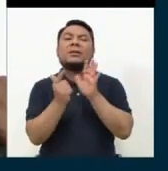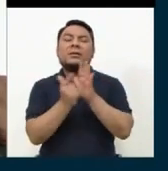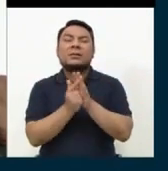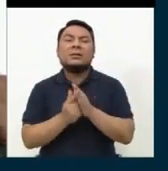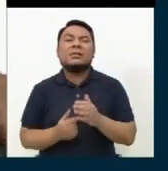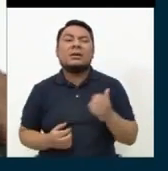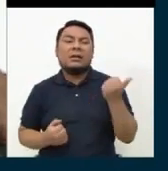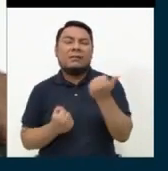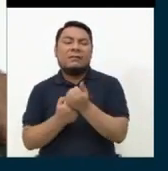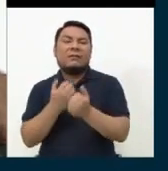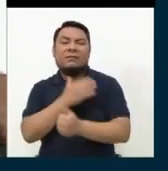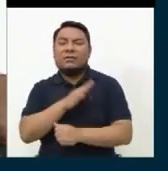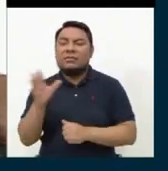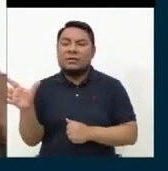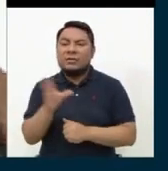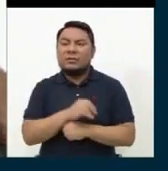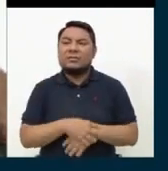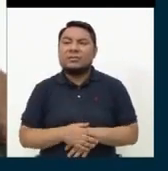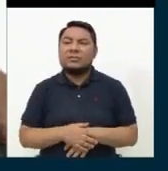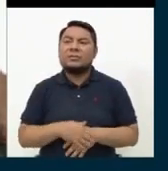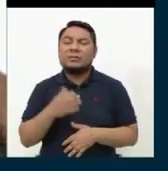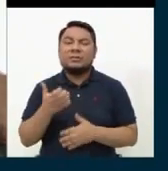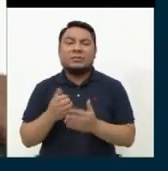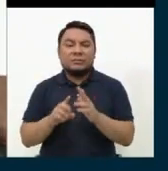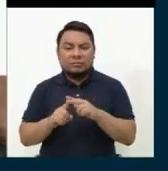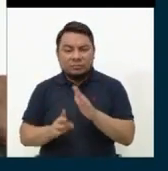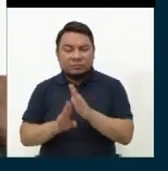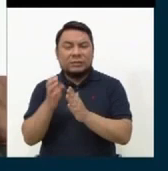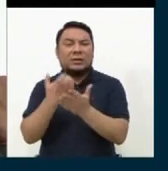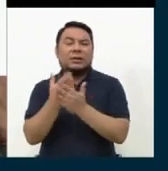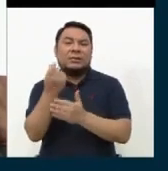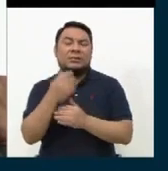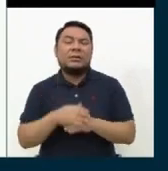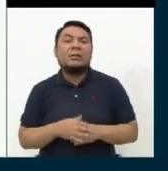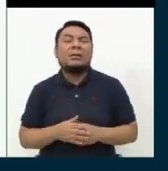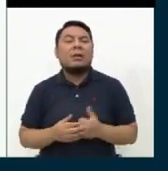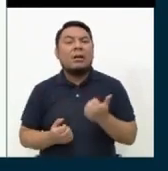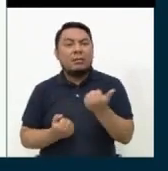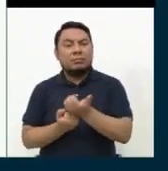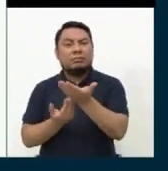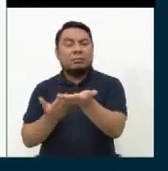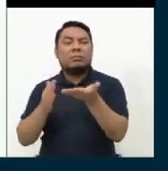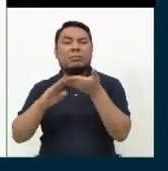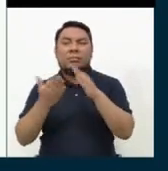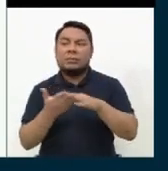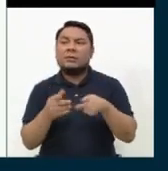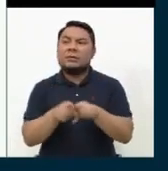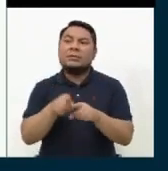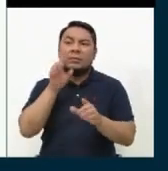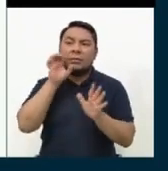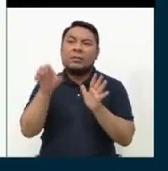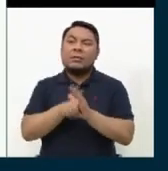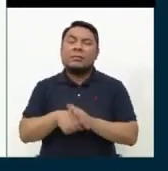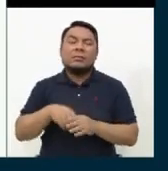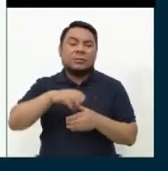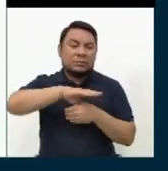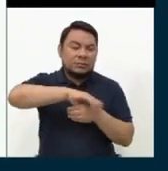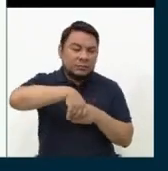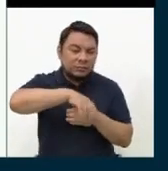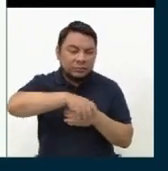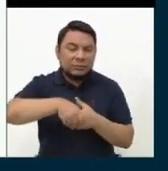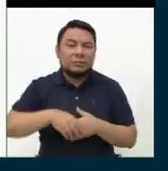favor de toda la reactivación económica, a favor de los pueblos, también por ejemplo los artesanos,